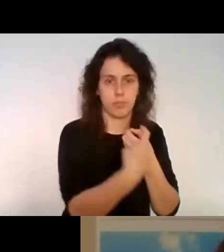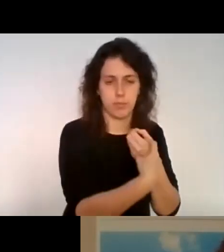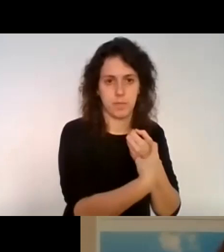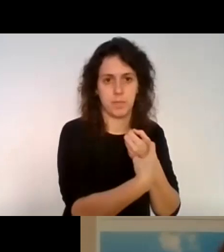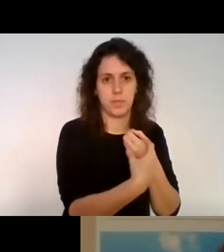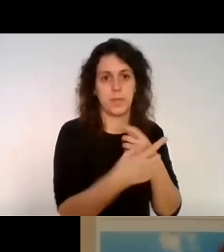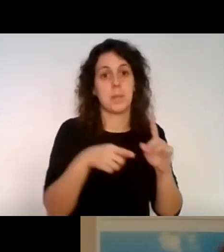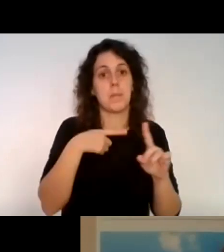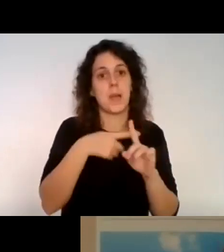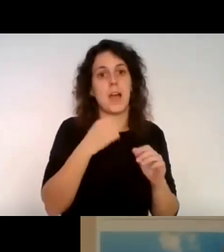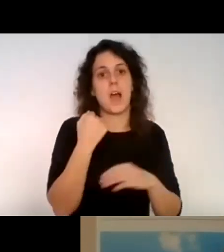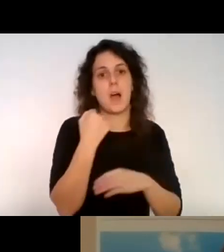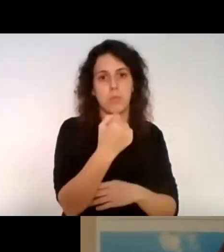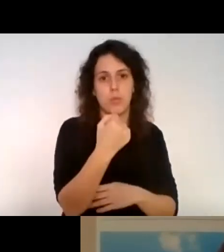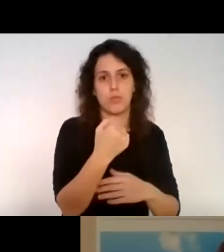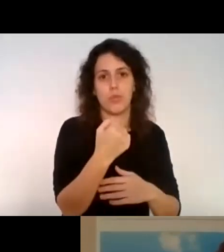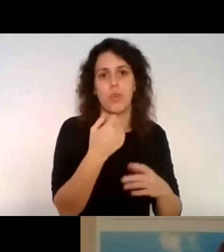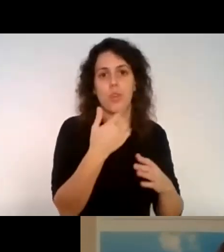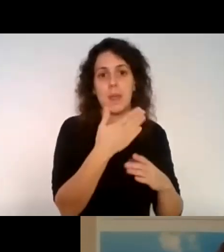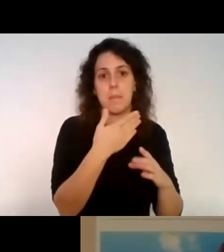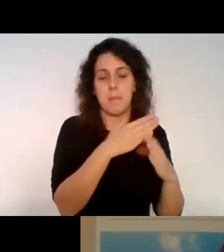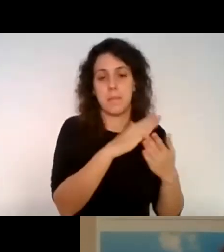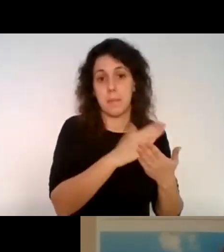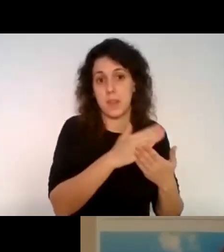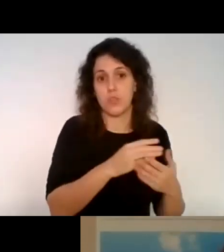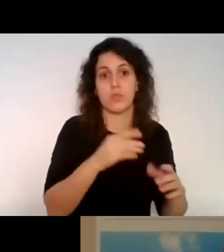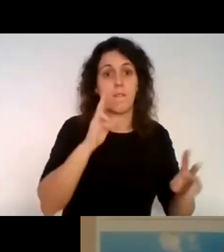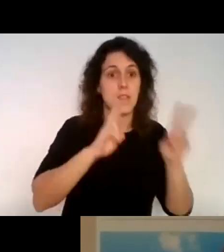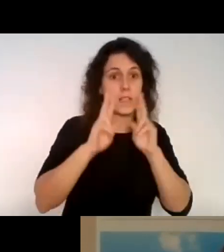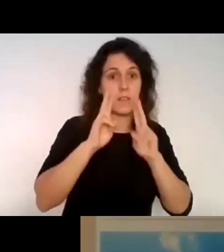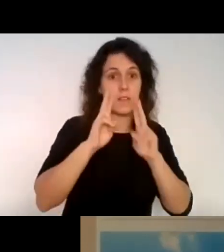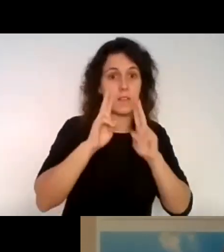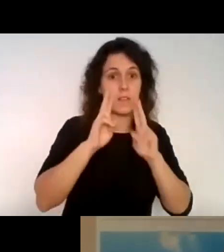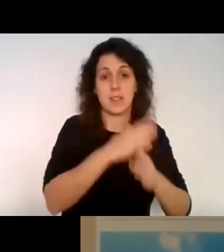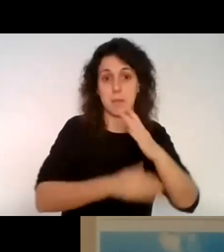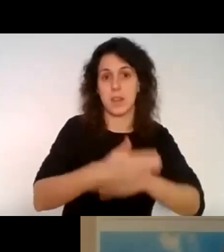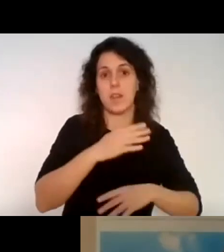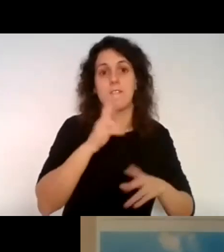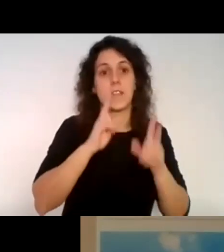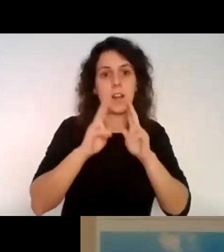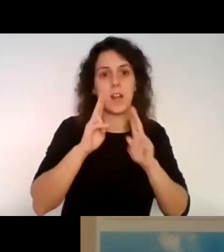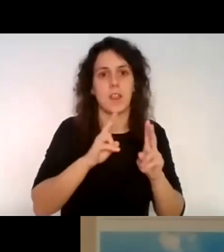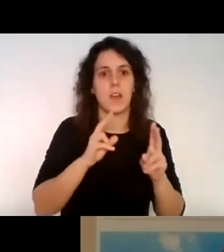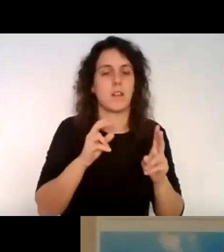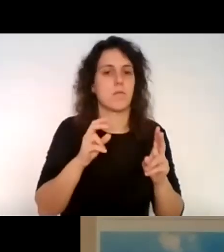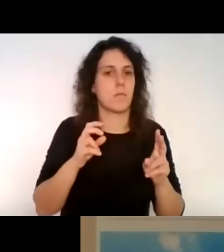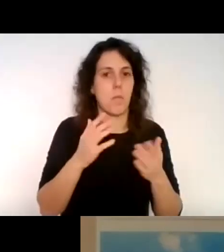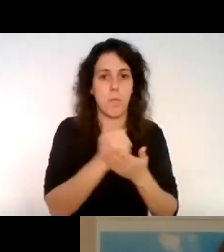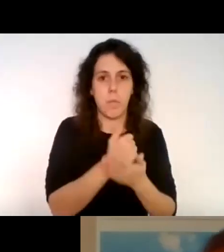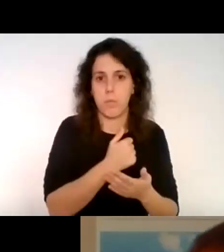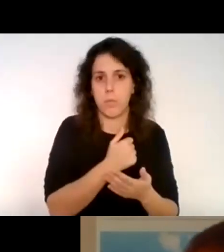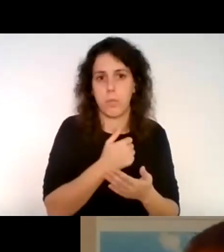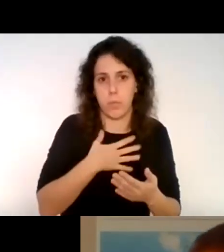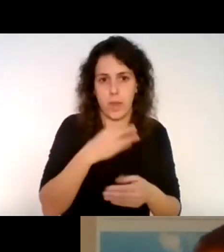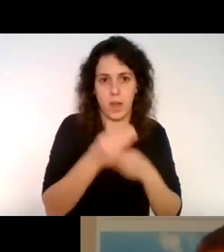el apoyo de medios que visibilizan la capacidad, y visibilizan que se pueden hacer trekking, se puede hacer interpretación de